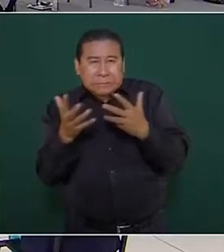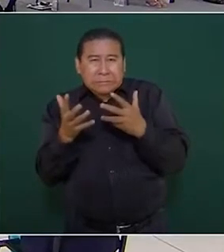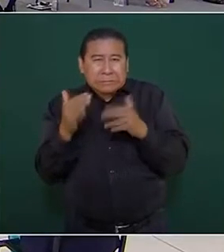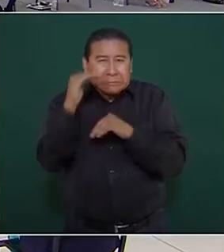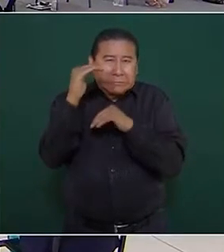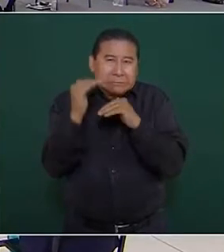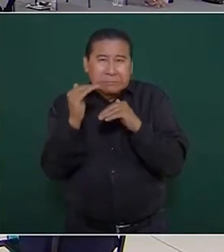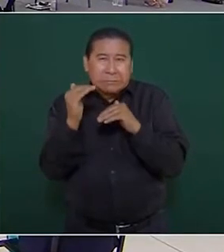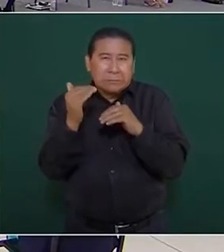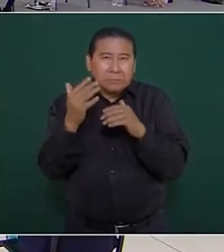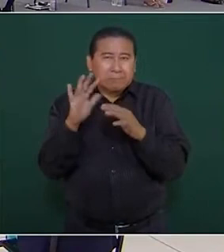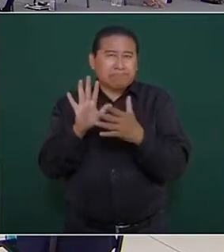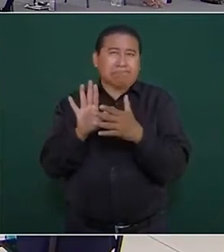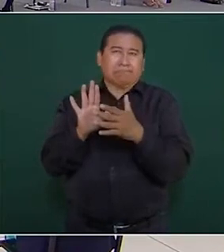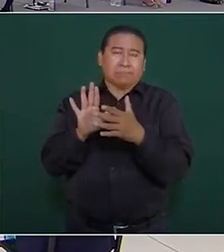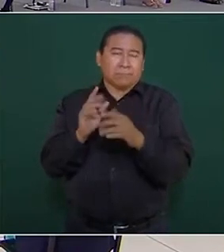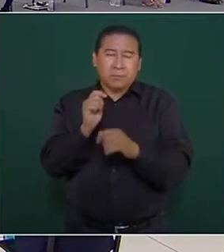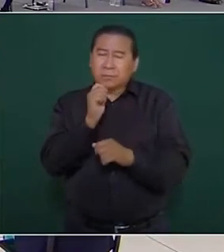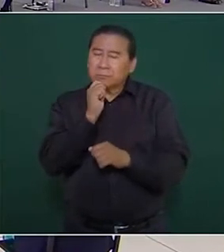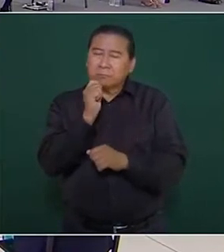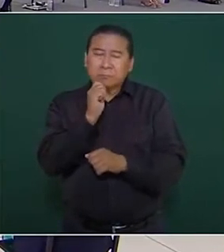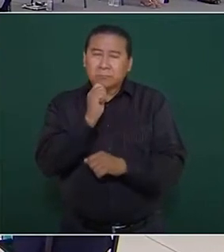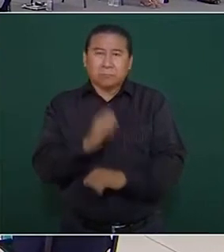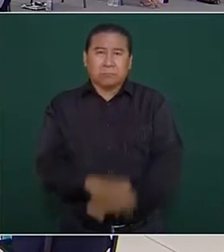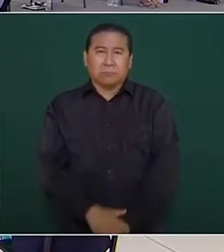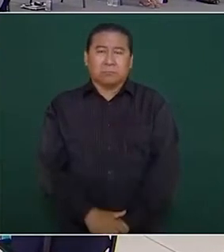la pared. Pues no.